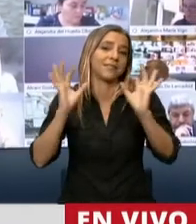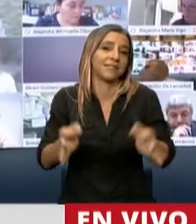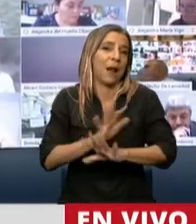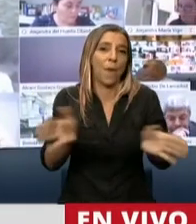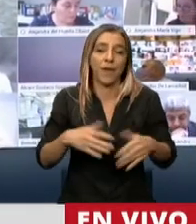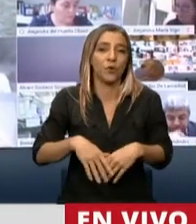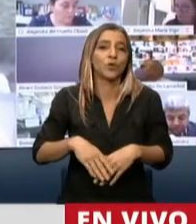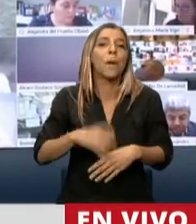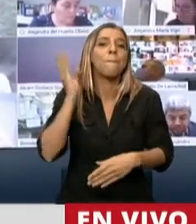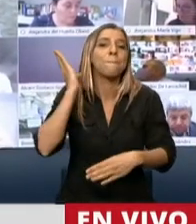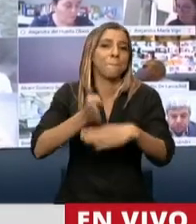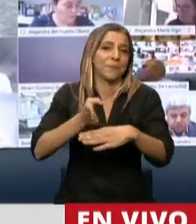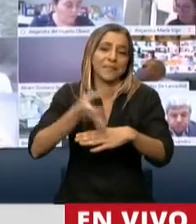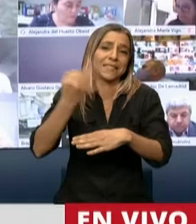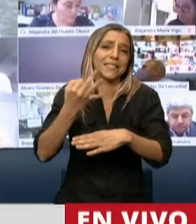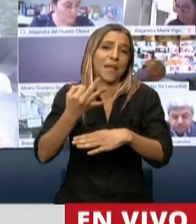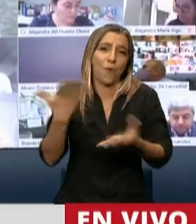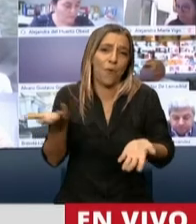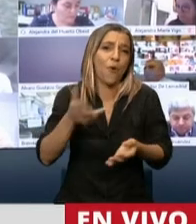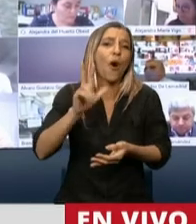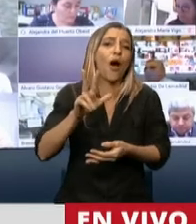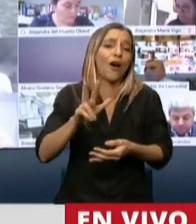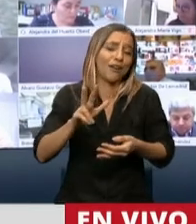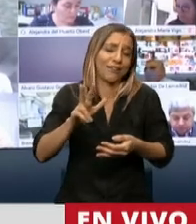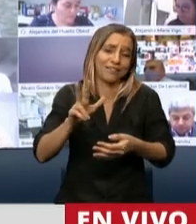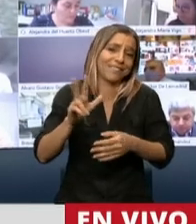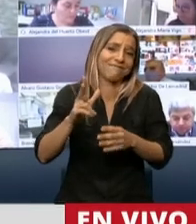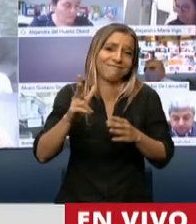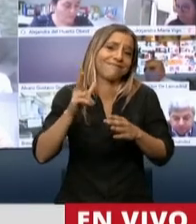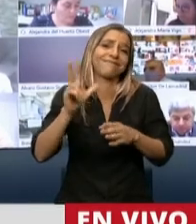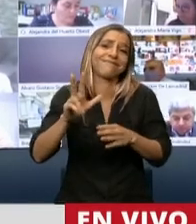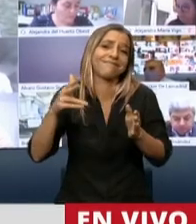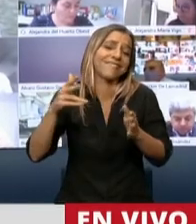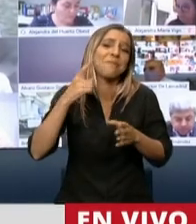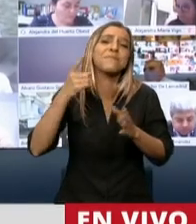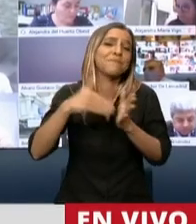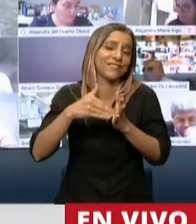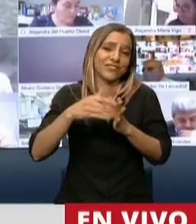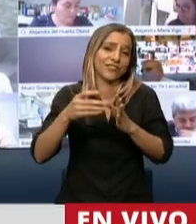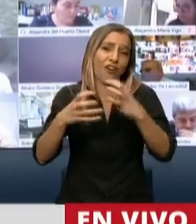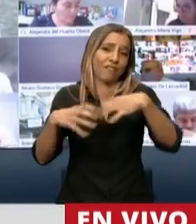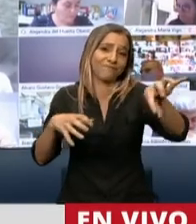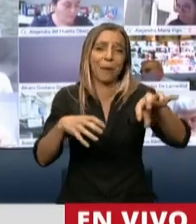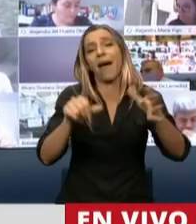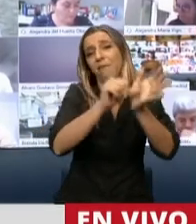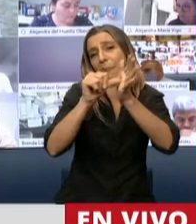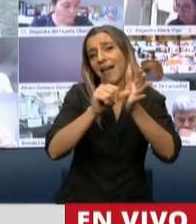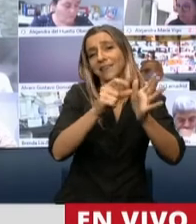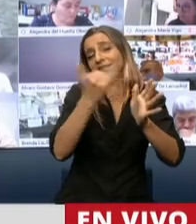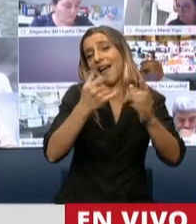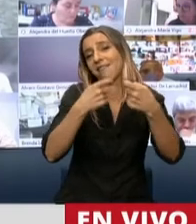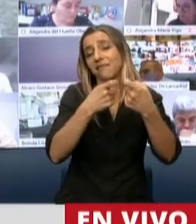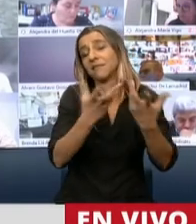de dosis, exagerando, ya están contratadas en los países desarrollados. Y la otra mitad está siendo contratada a enorme